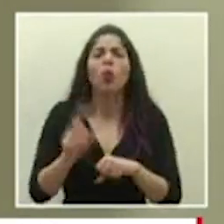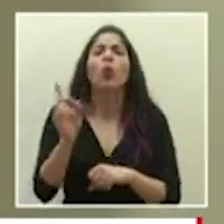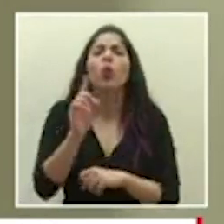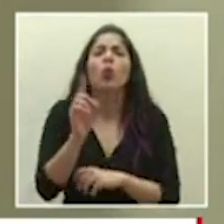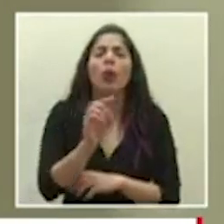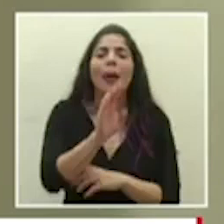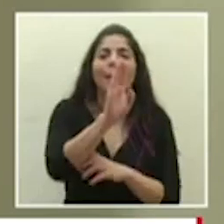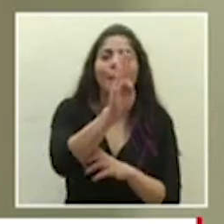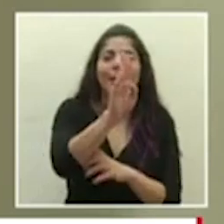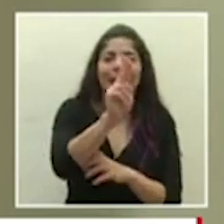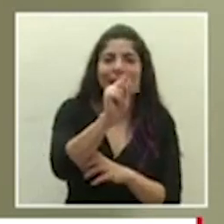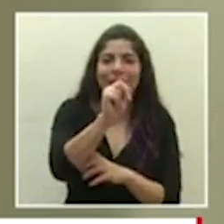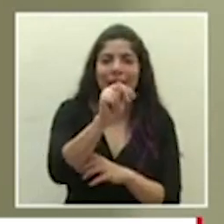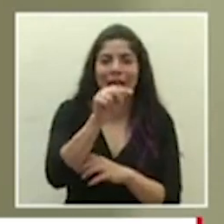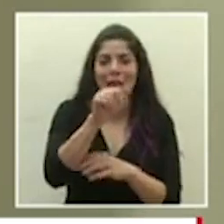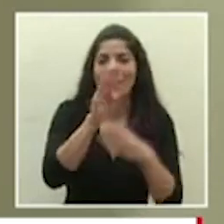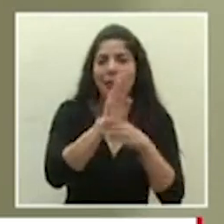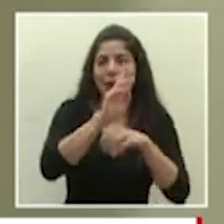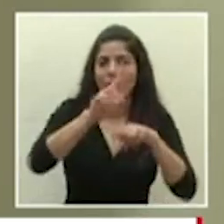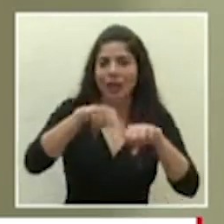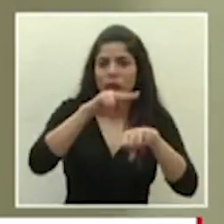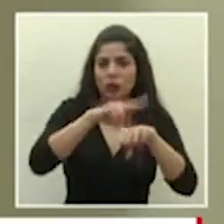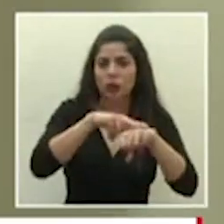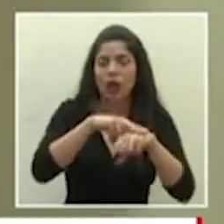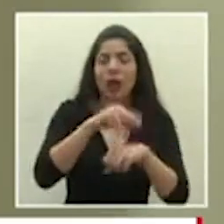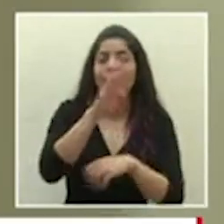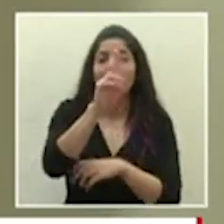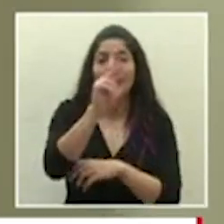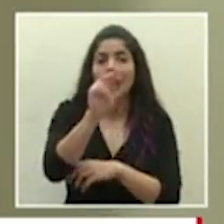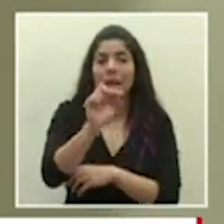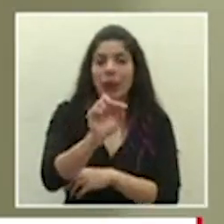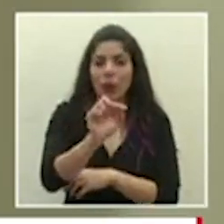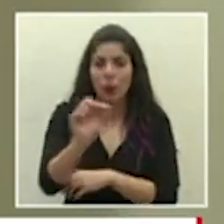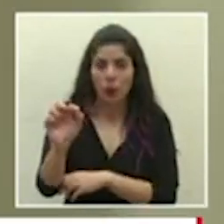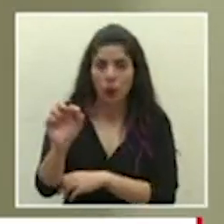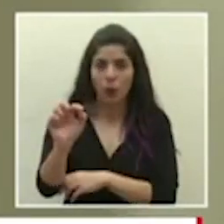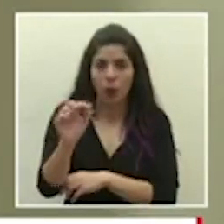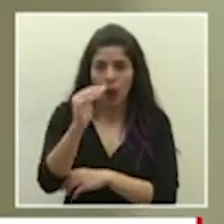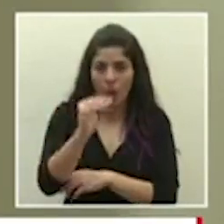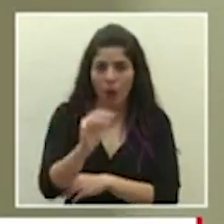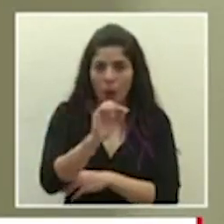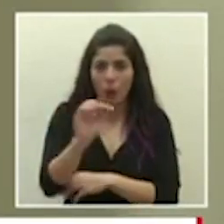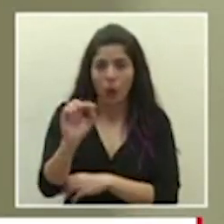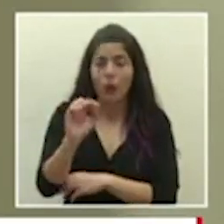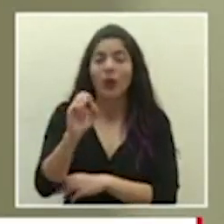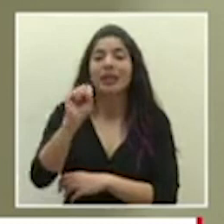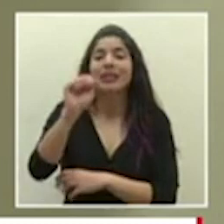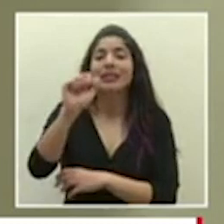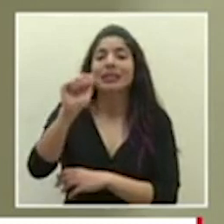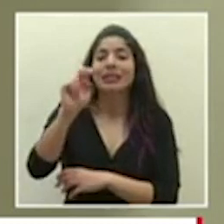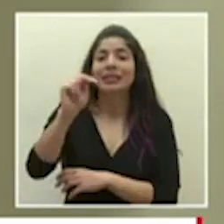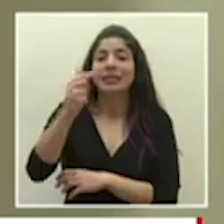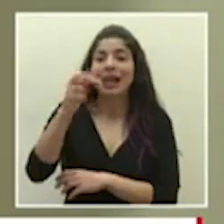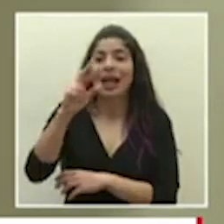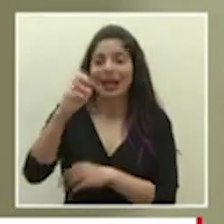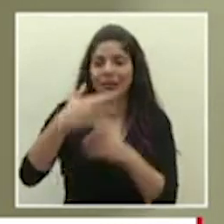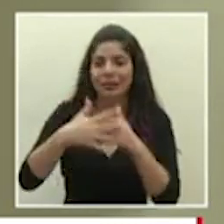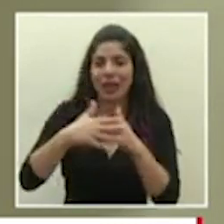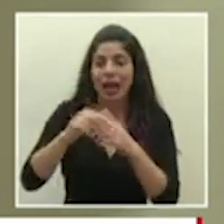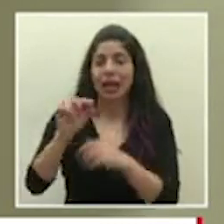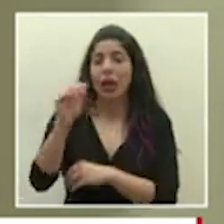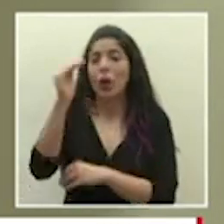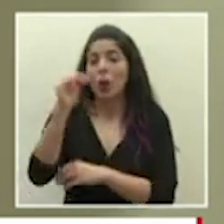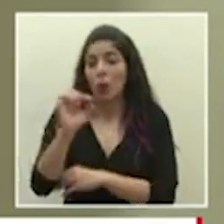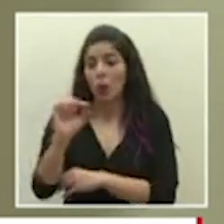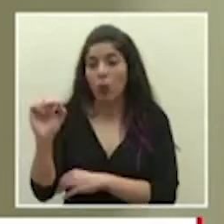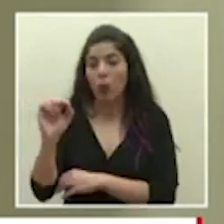BN de Banco Nacional guión bajo sangre guión bajo COVID